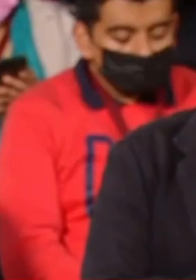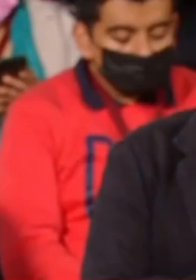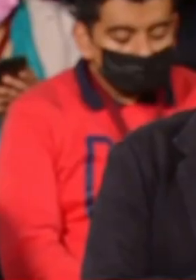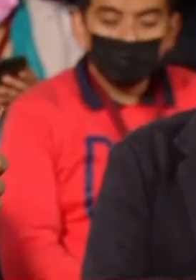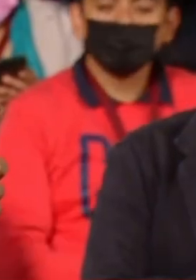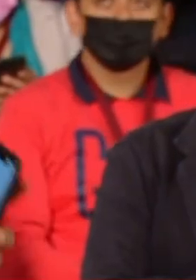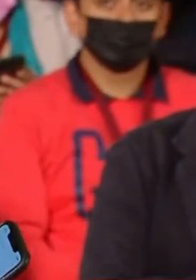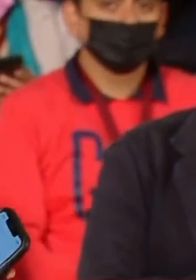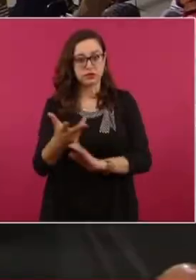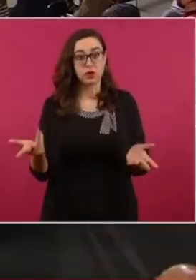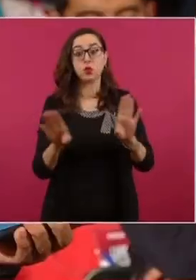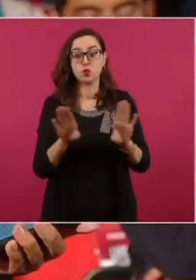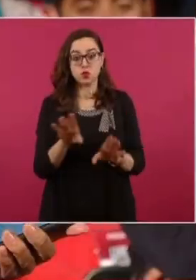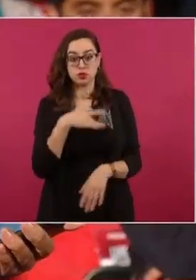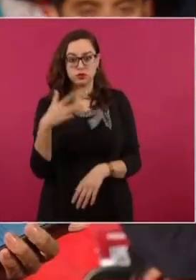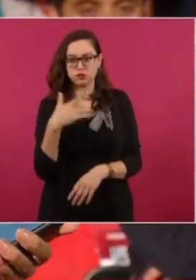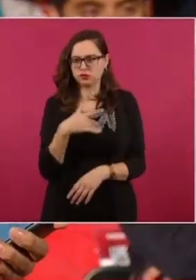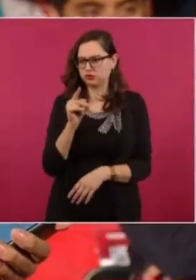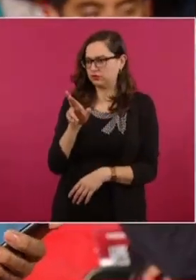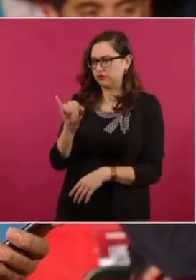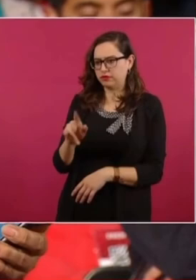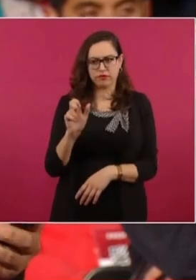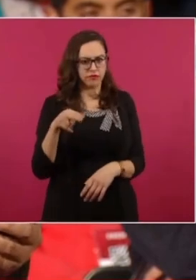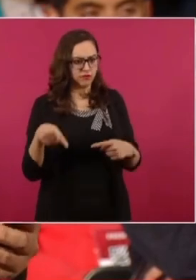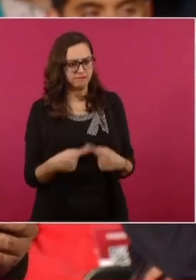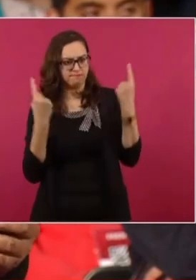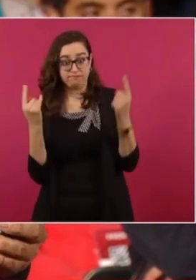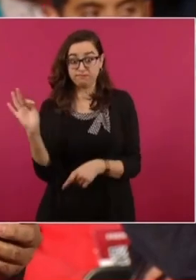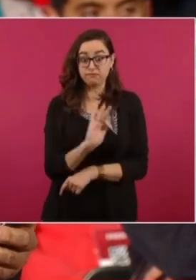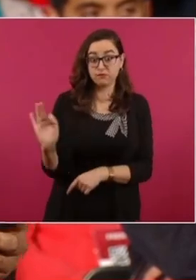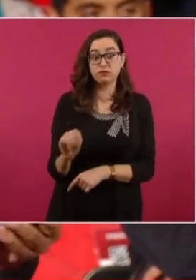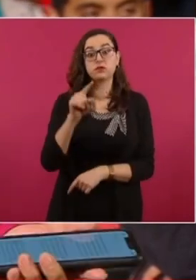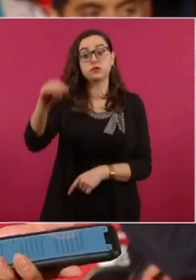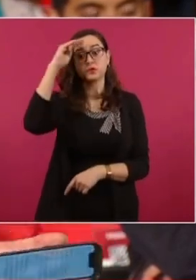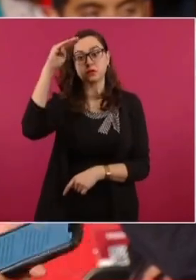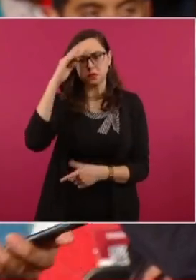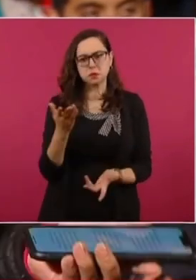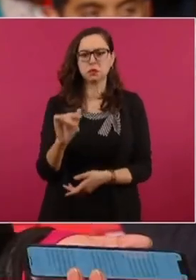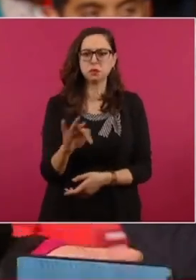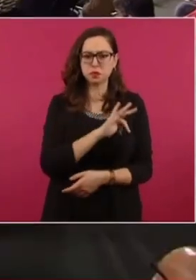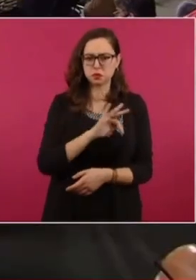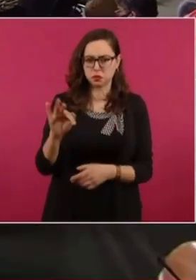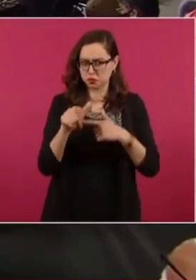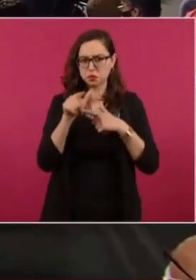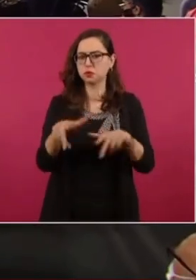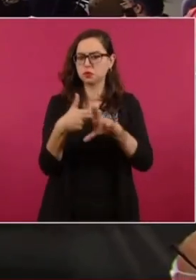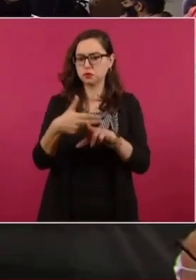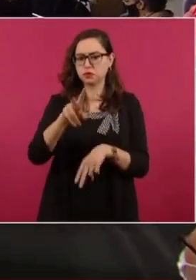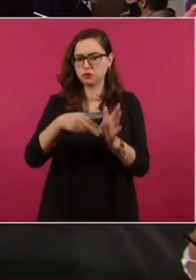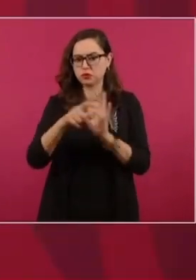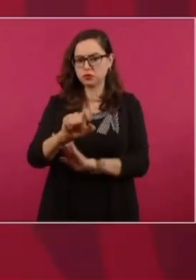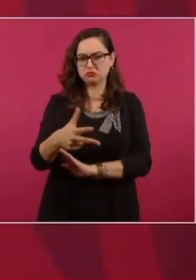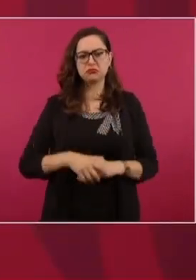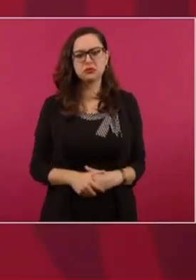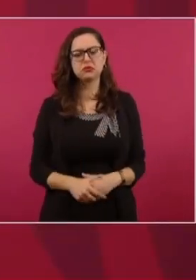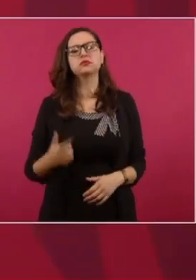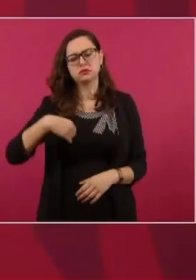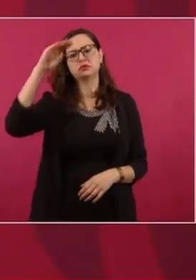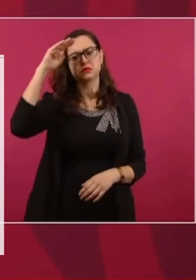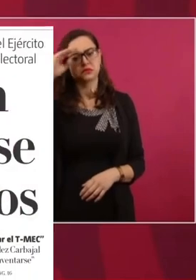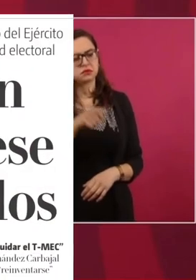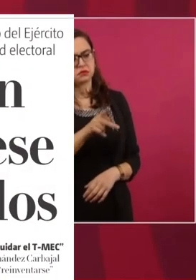comentaba mi compañero Jorge, del PRI. Entonces, ¿acompañaría esta propuesta de que sí se prolongue hasta 2028 con iniciativa del PRI? ¿Por qué no llegó de Morena? ¿Por bien el PRI